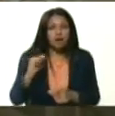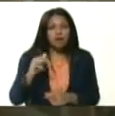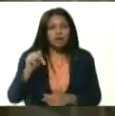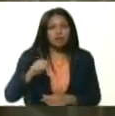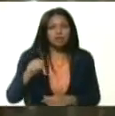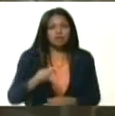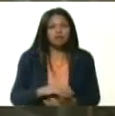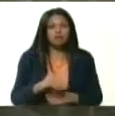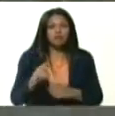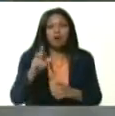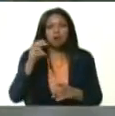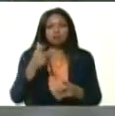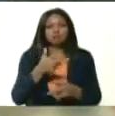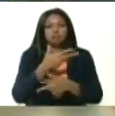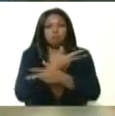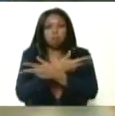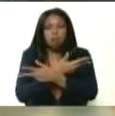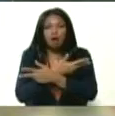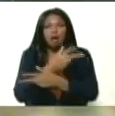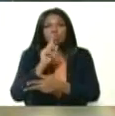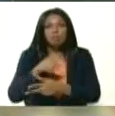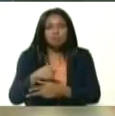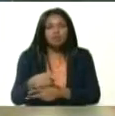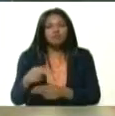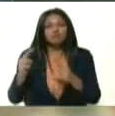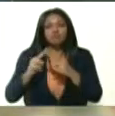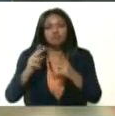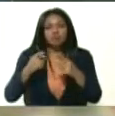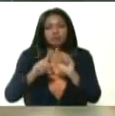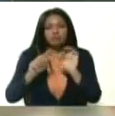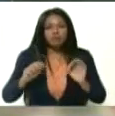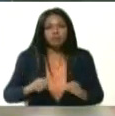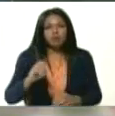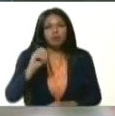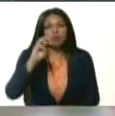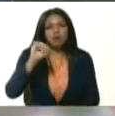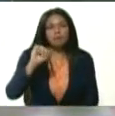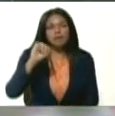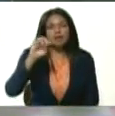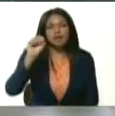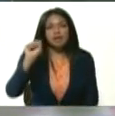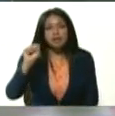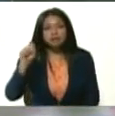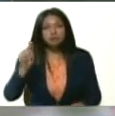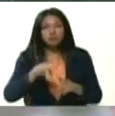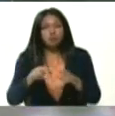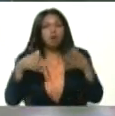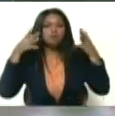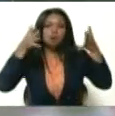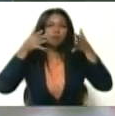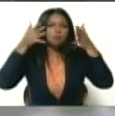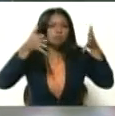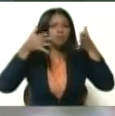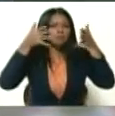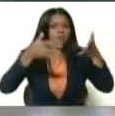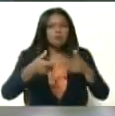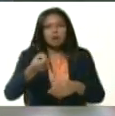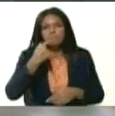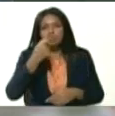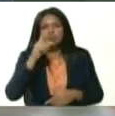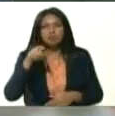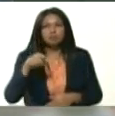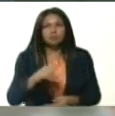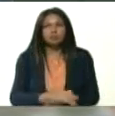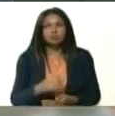nivel de videoconferencia con ellos, igual que con los compañeros de la OMS y la OPS que permanentemente nos asesoran en materia de tratamiento. Así que